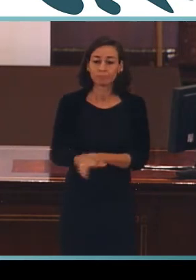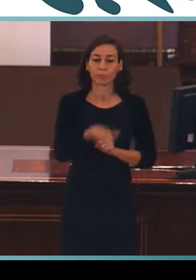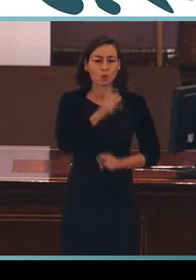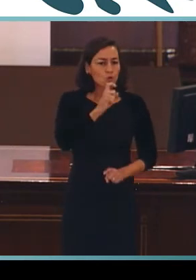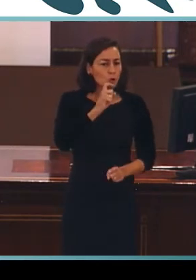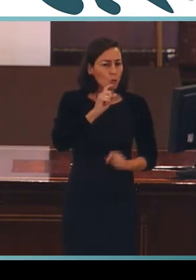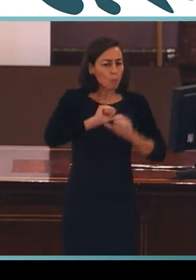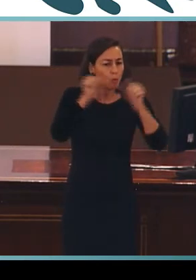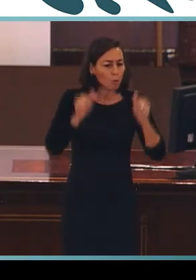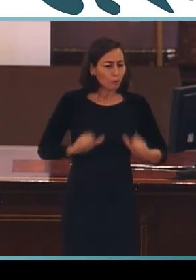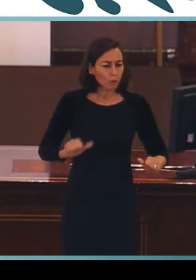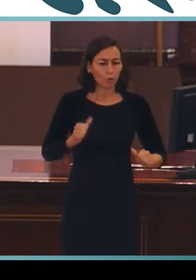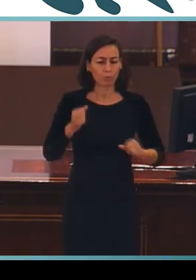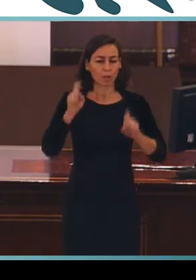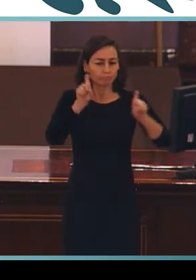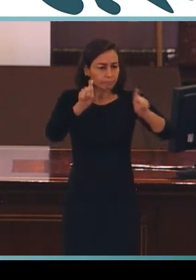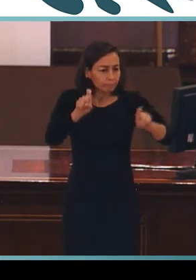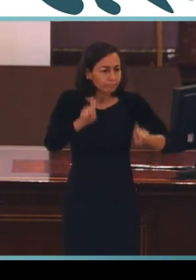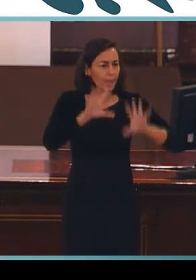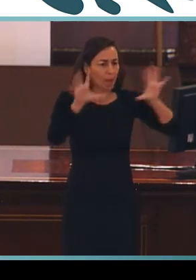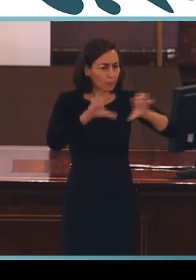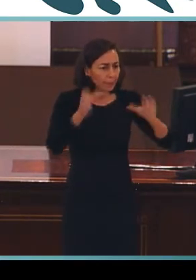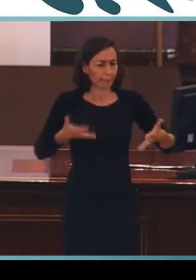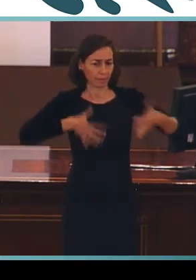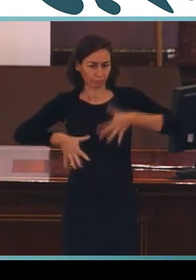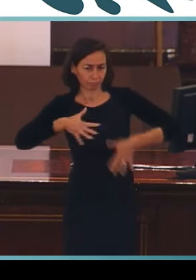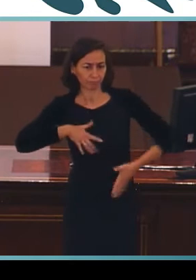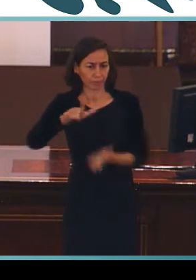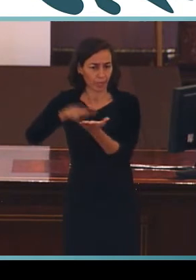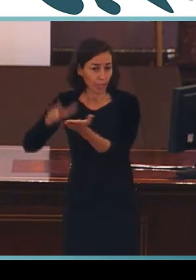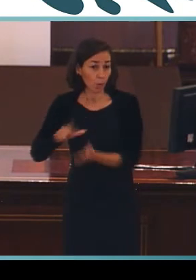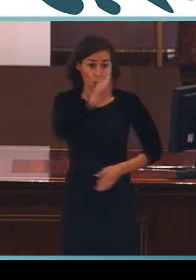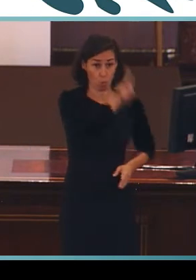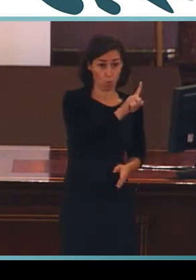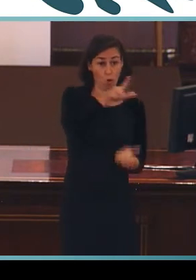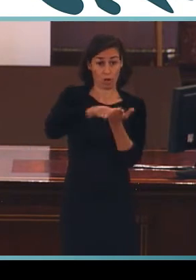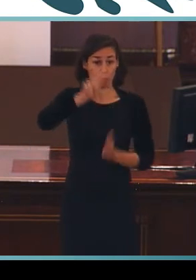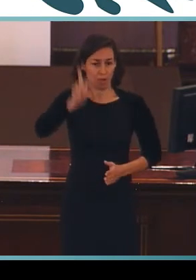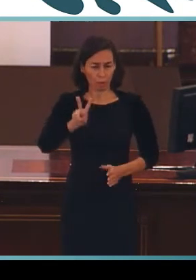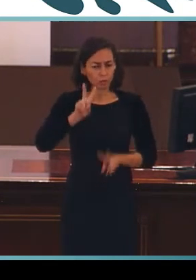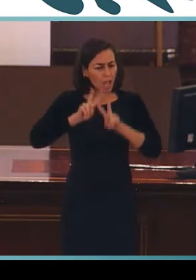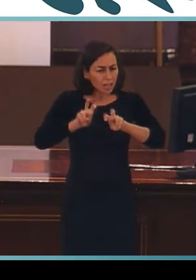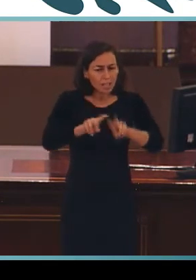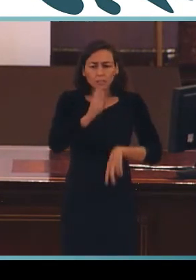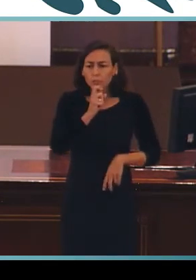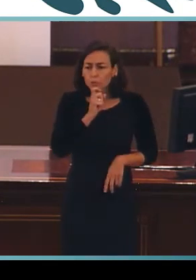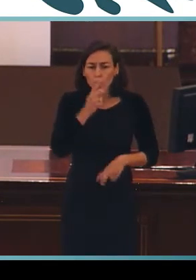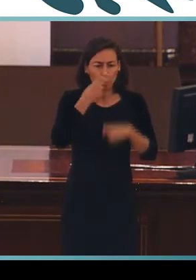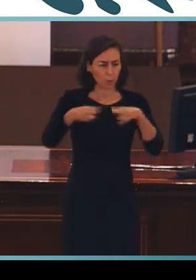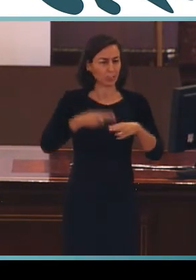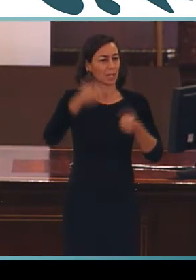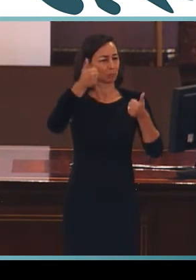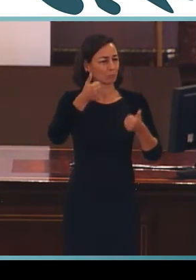enseñanza y aprendizaje de la lengua de signos en contextos de bilingüismo, L1 y L2. El análisis de las políticas de normalización